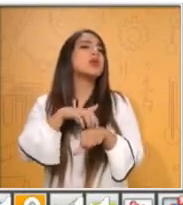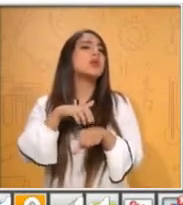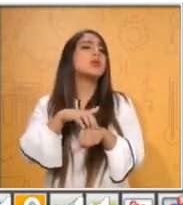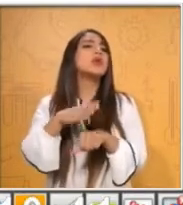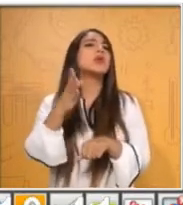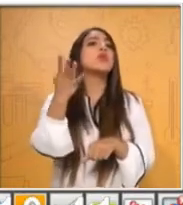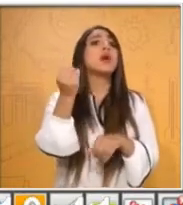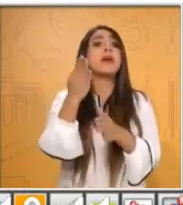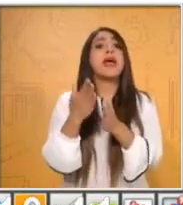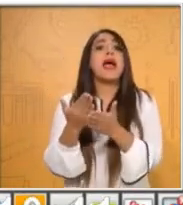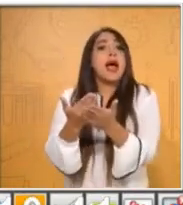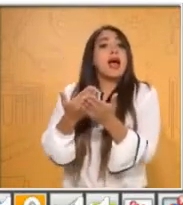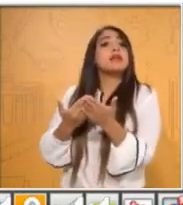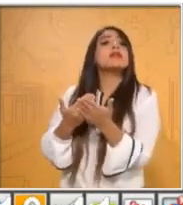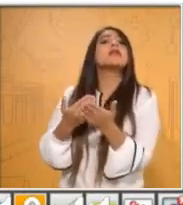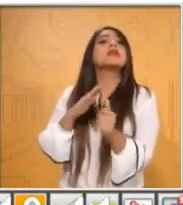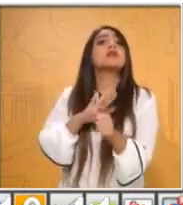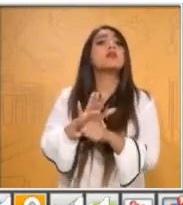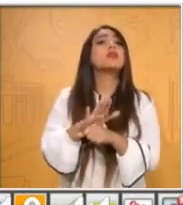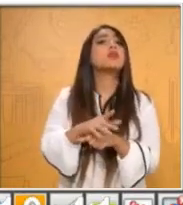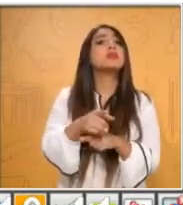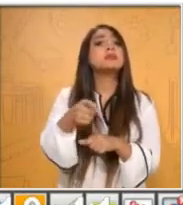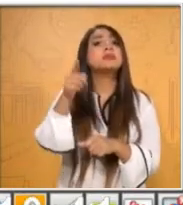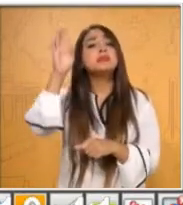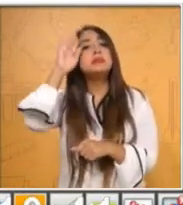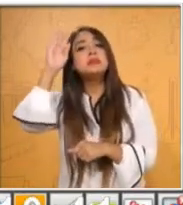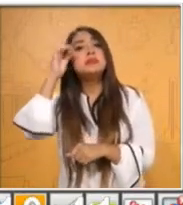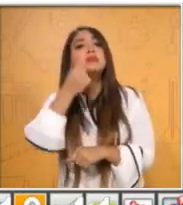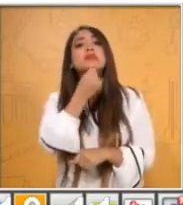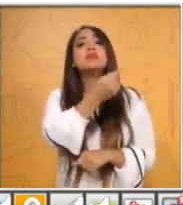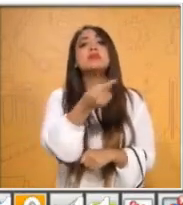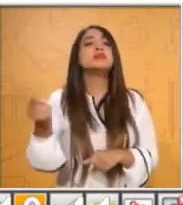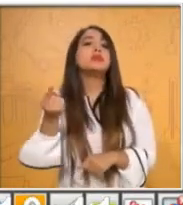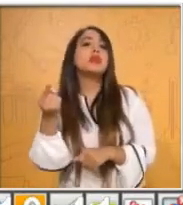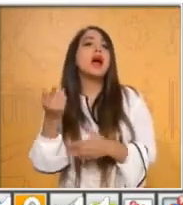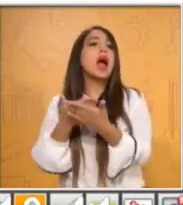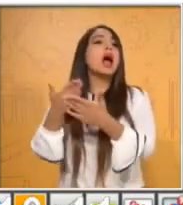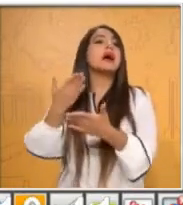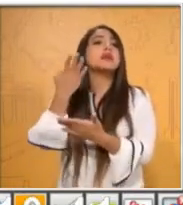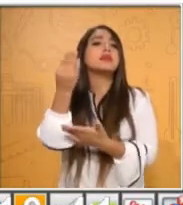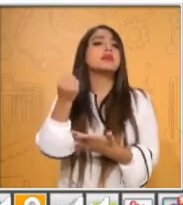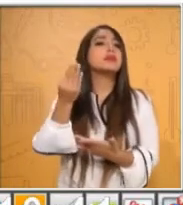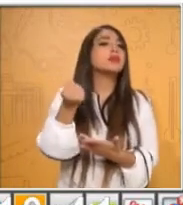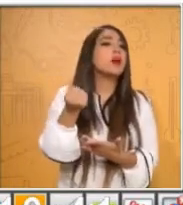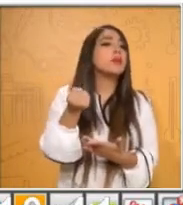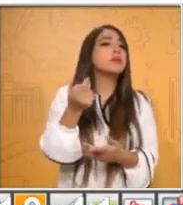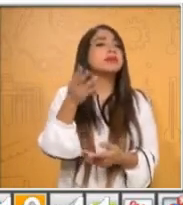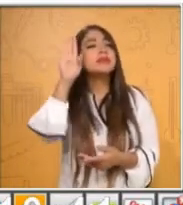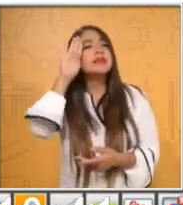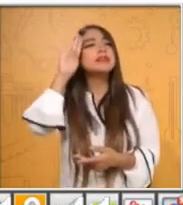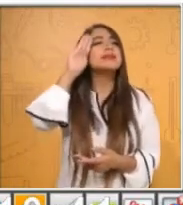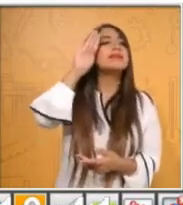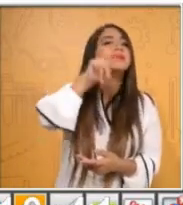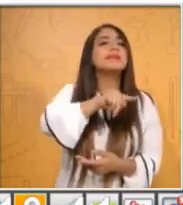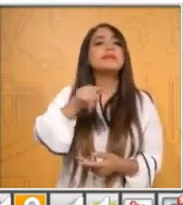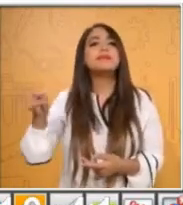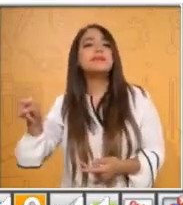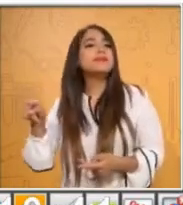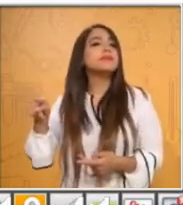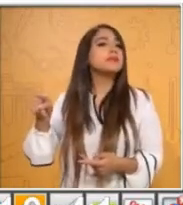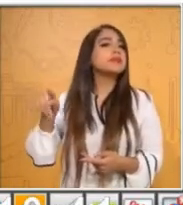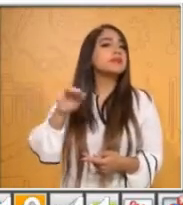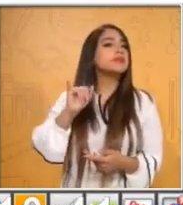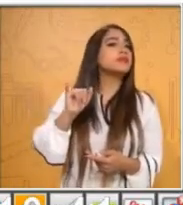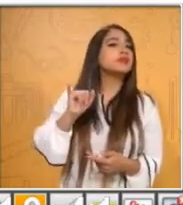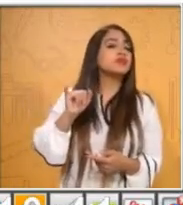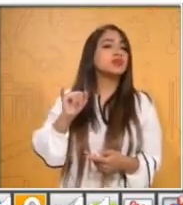número será? está, Yuli. Piénsenle niños, ¿qué número va antes del 9? Piénsale, piénsale. A ver si le atinas